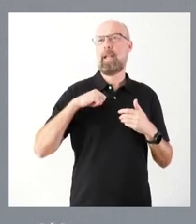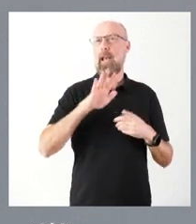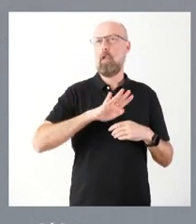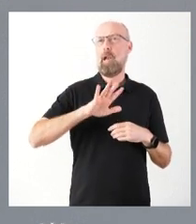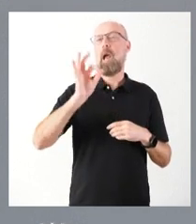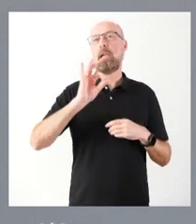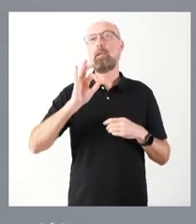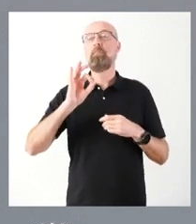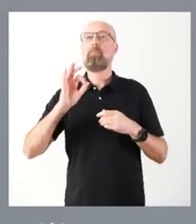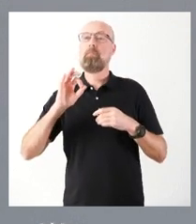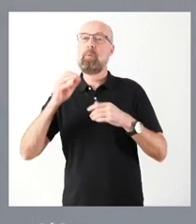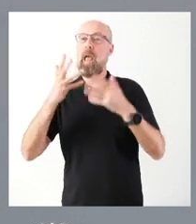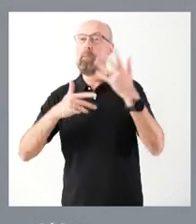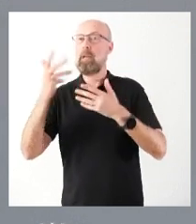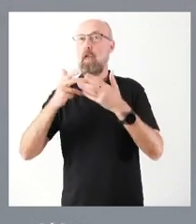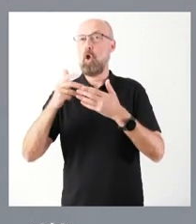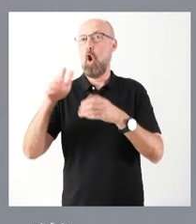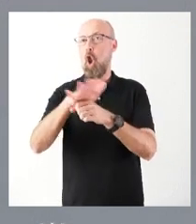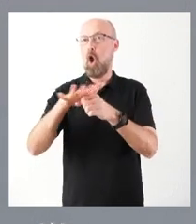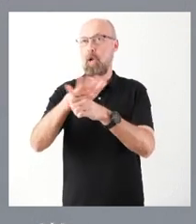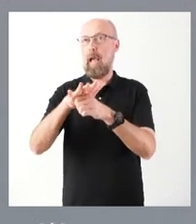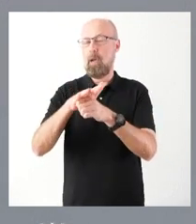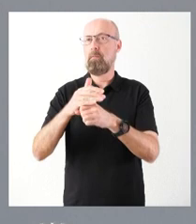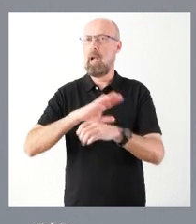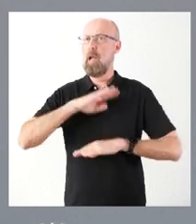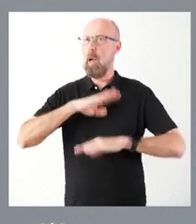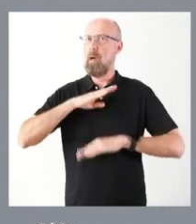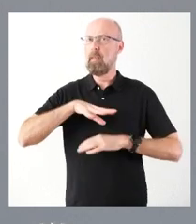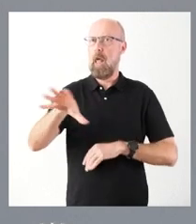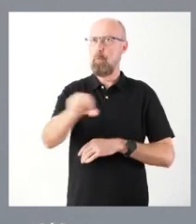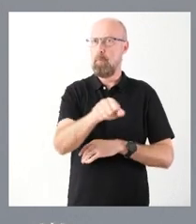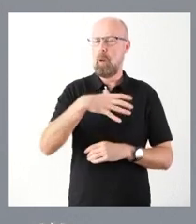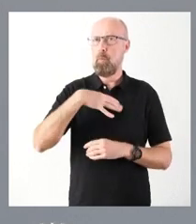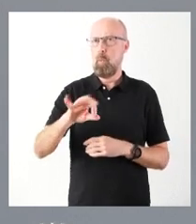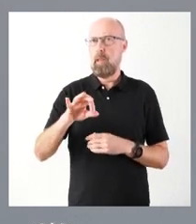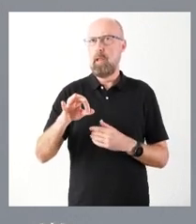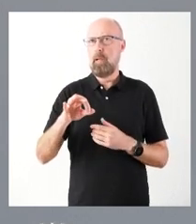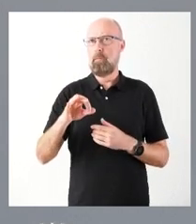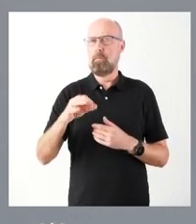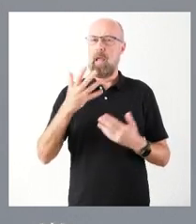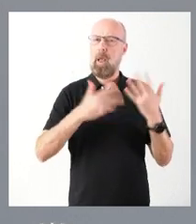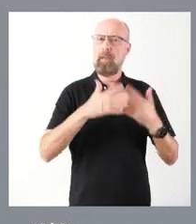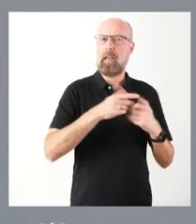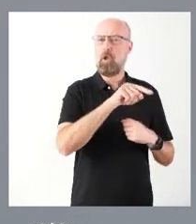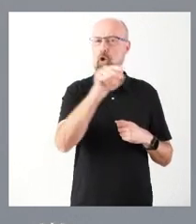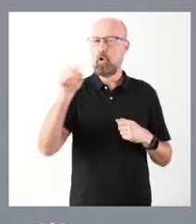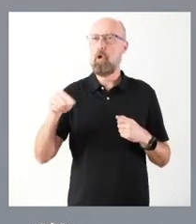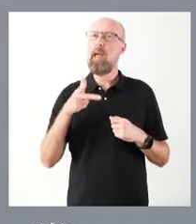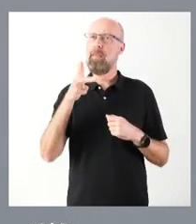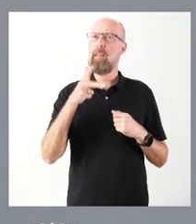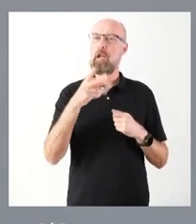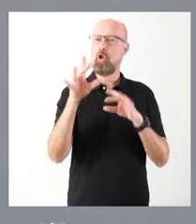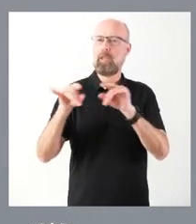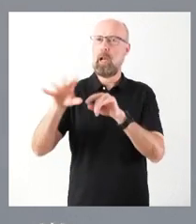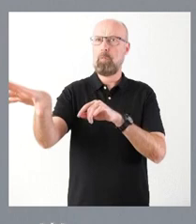locales, que tienen esa capacidad, igual que lo tenemos nosotros. Y, por tanto, los mismos instrumentos jurídicos que habilitan a una administración, habilitan a todas para proceder a ese